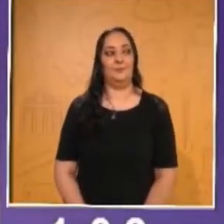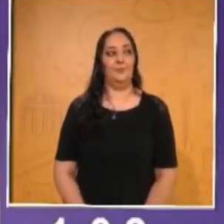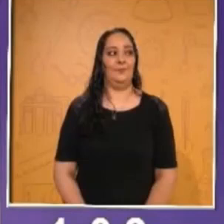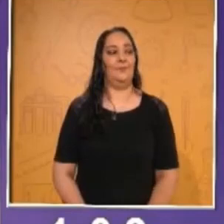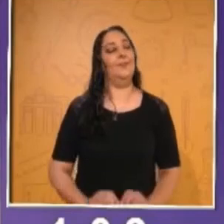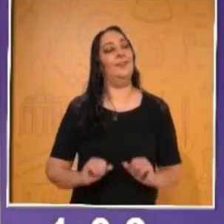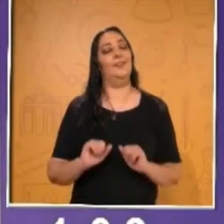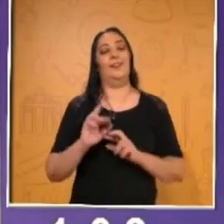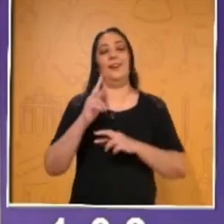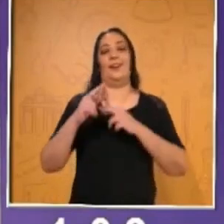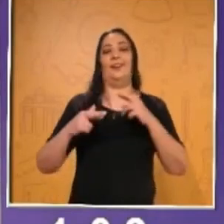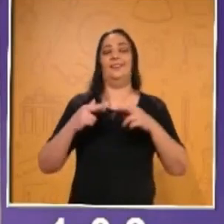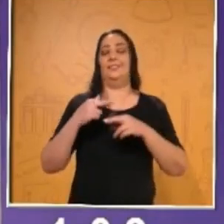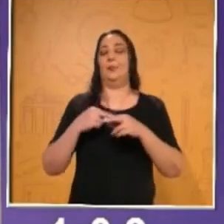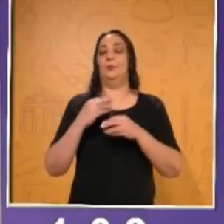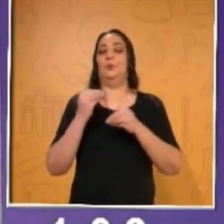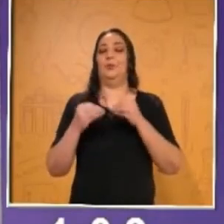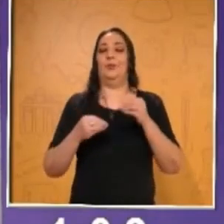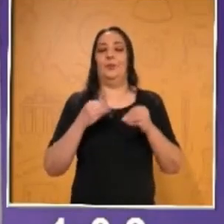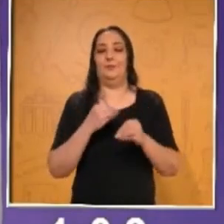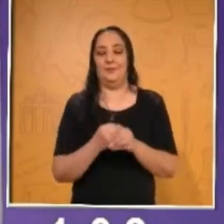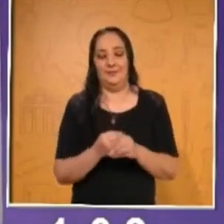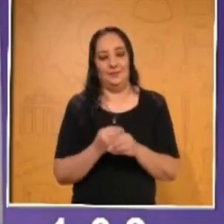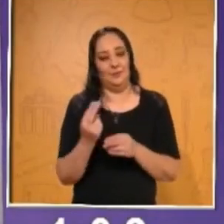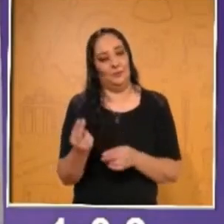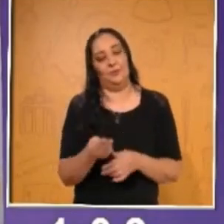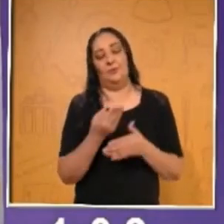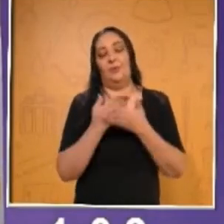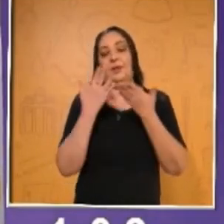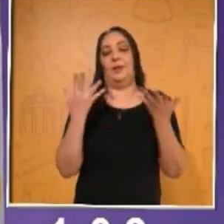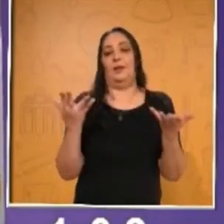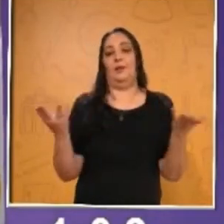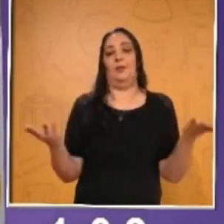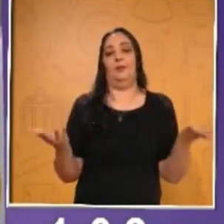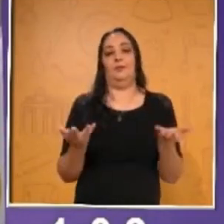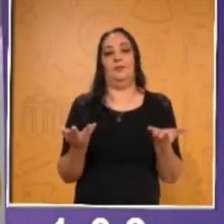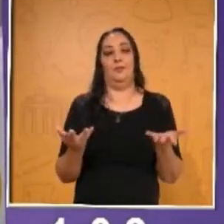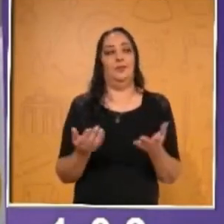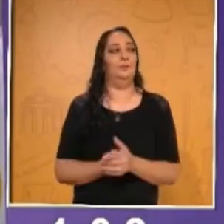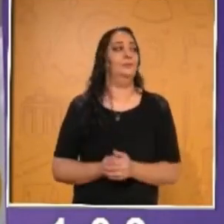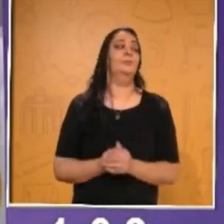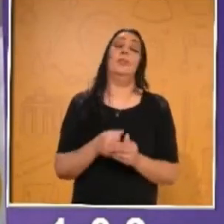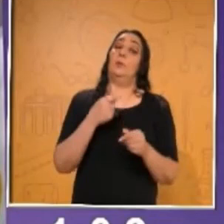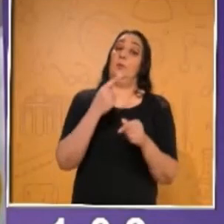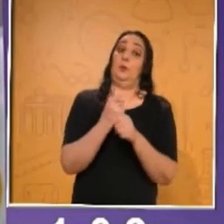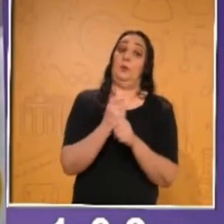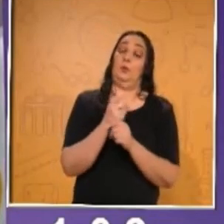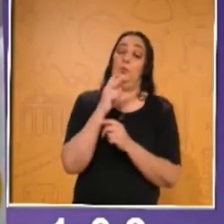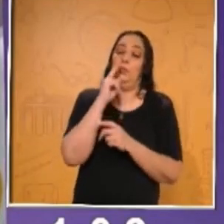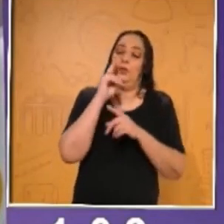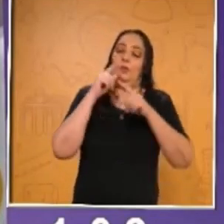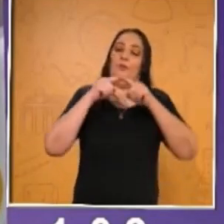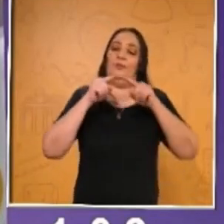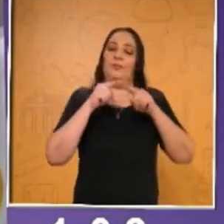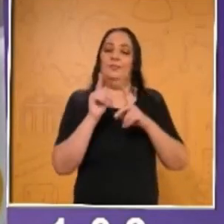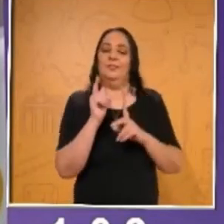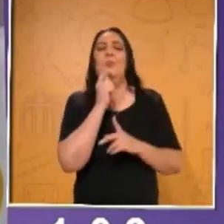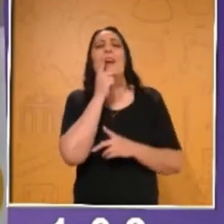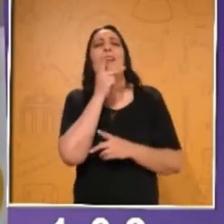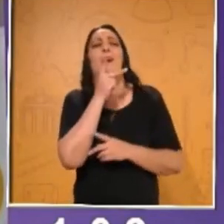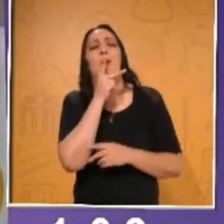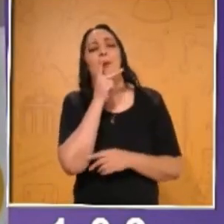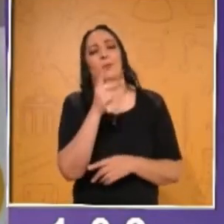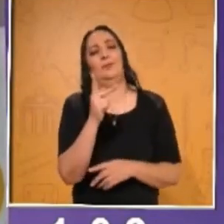Muy bien. Estamos de vuelta con todos ustedes. Ahora para realizar, bueno, primero que nada, ver las definiciones de varios